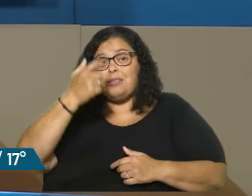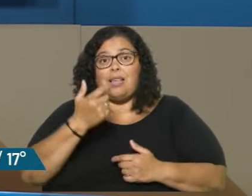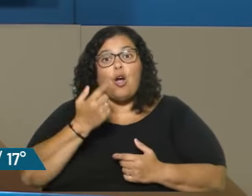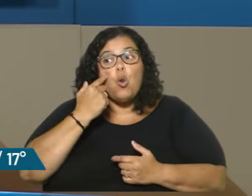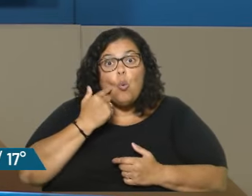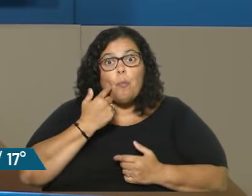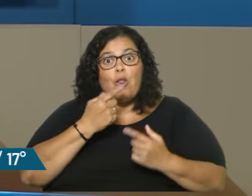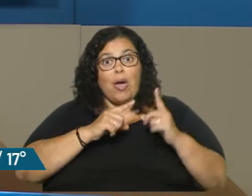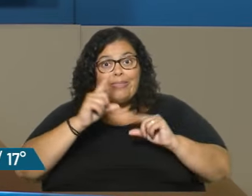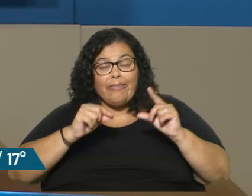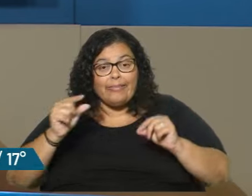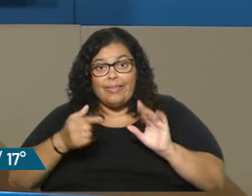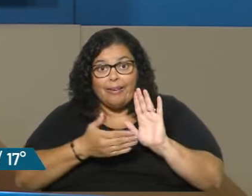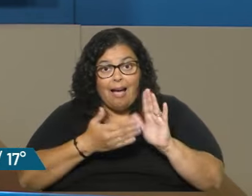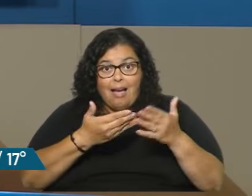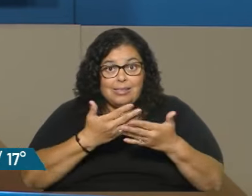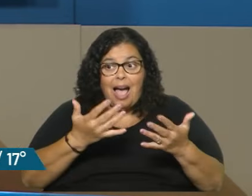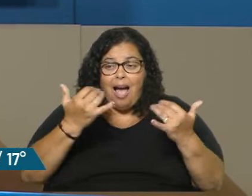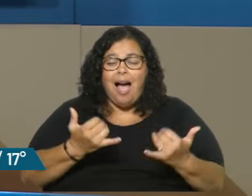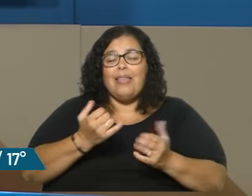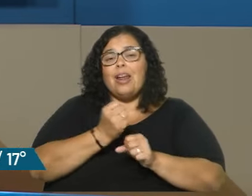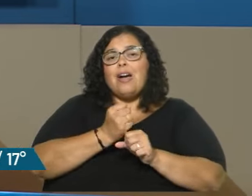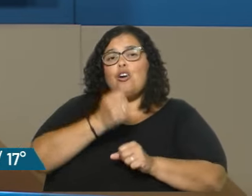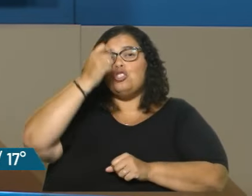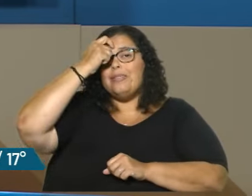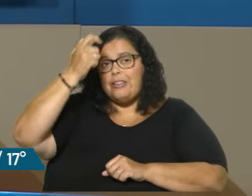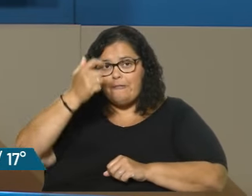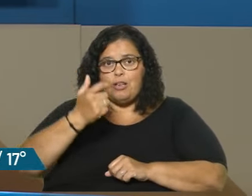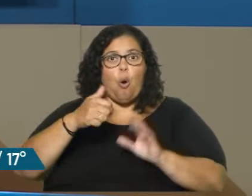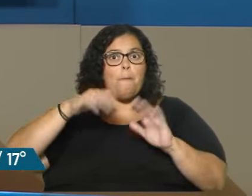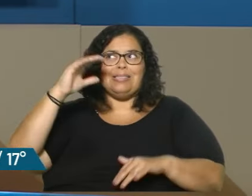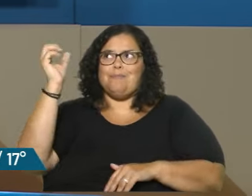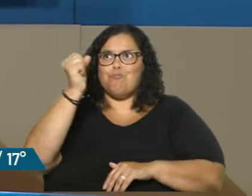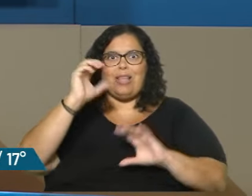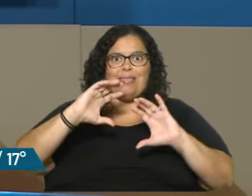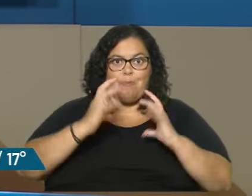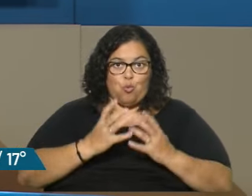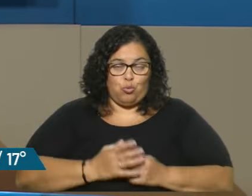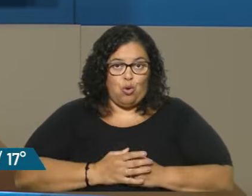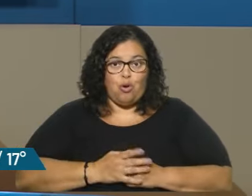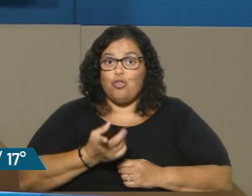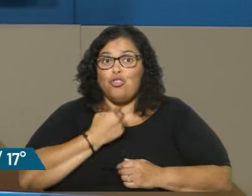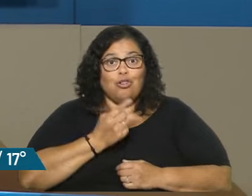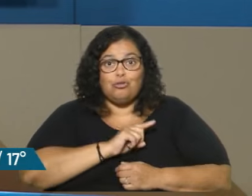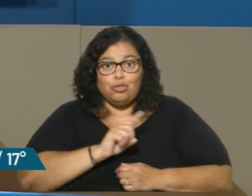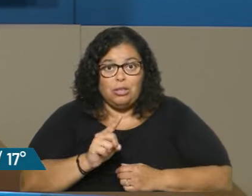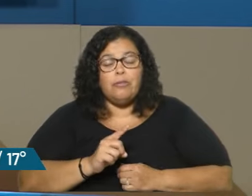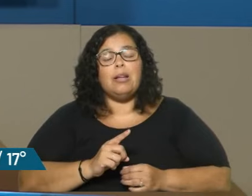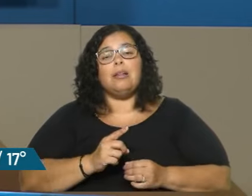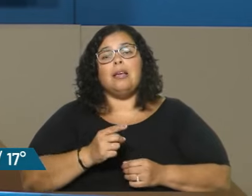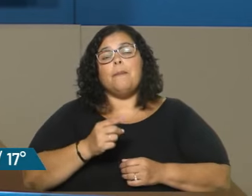¿verdad? Con estadística. A partir de trabajos científicos de mayor renombre en el mundo. Por otro lado, el tema